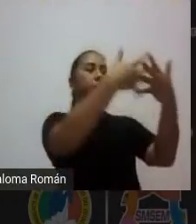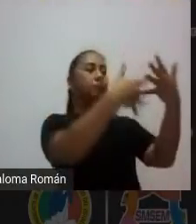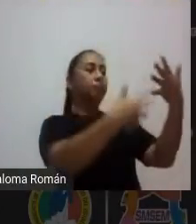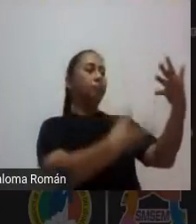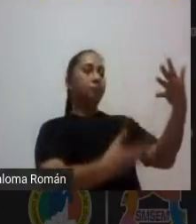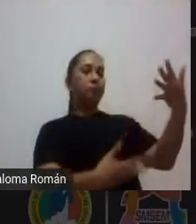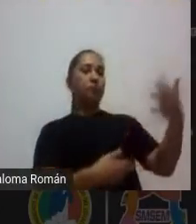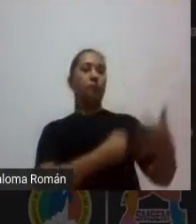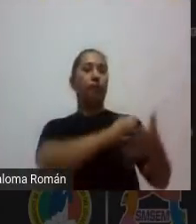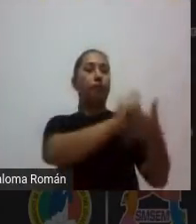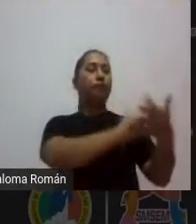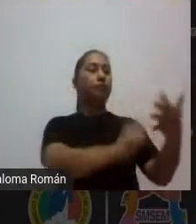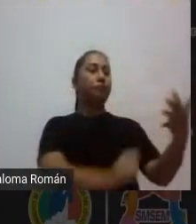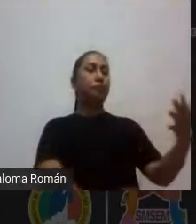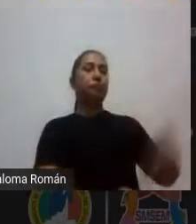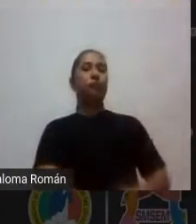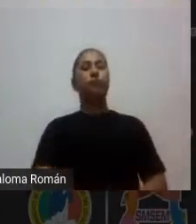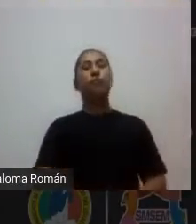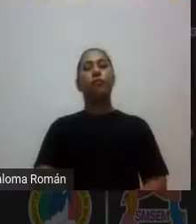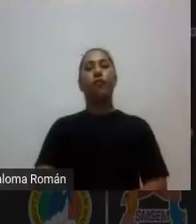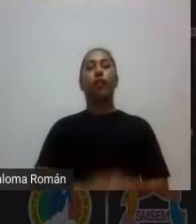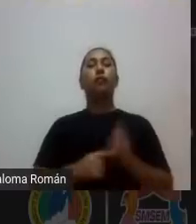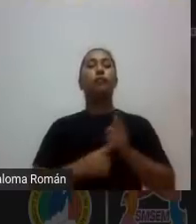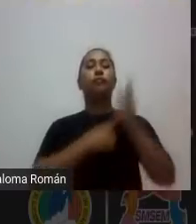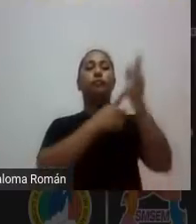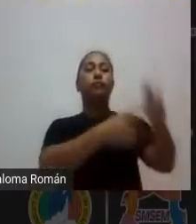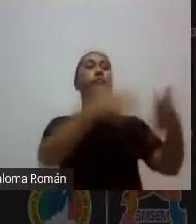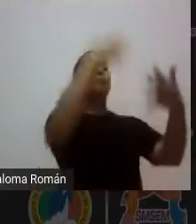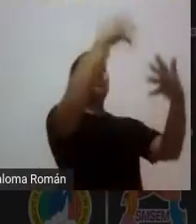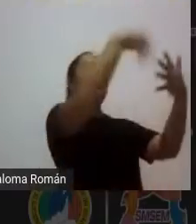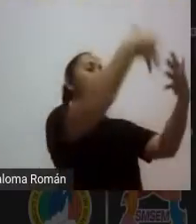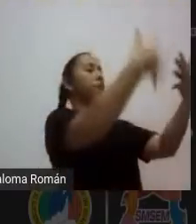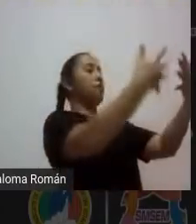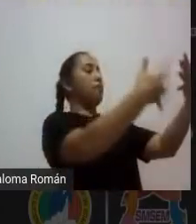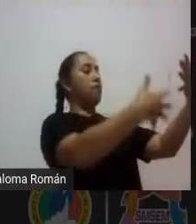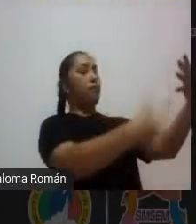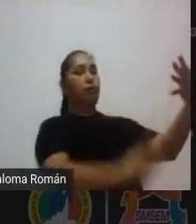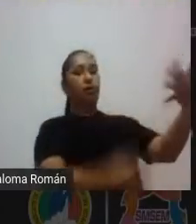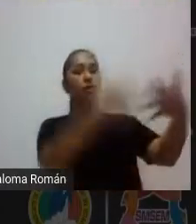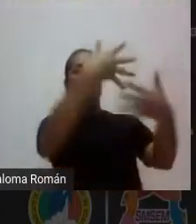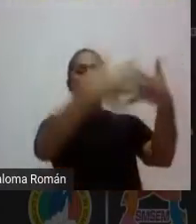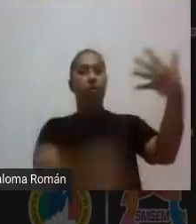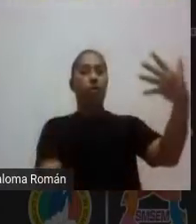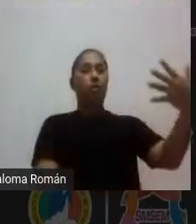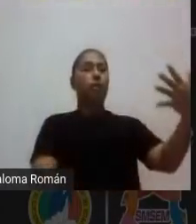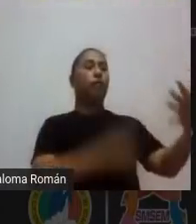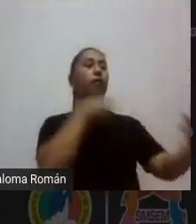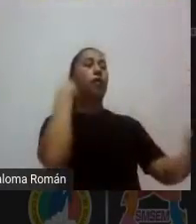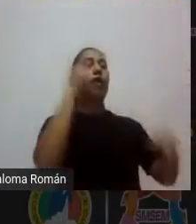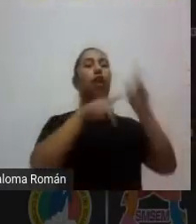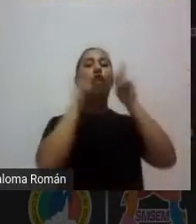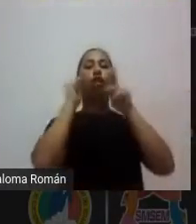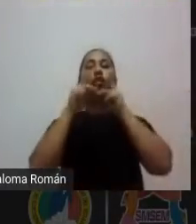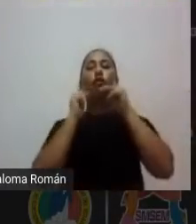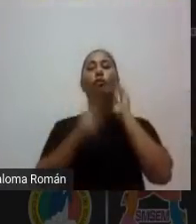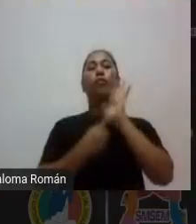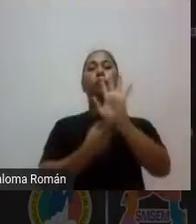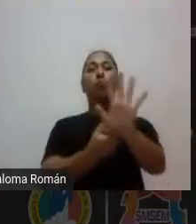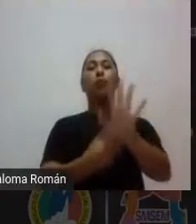hay indicadores del proceso que siguen y hay indicadores del producto final que es la exposición oral vamos bien